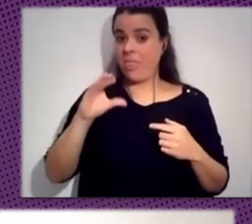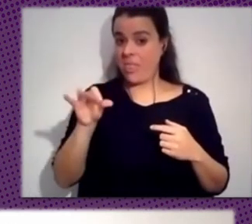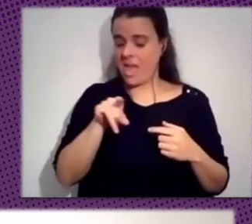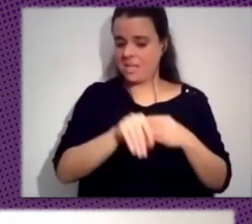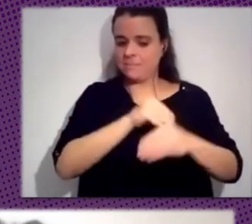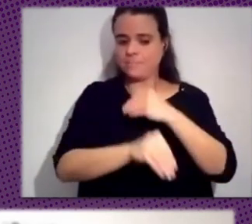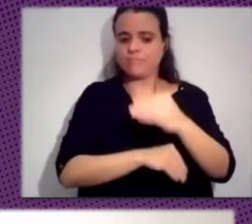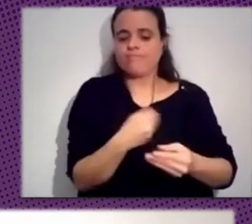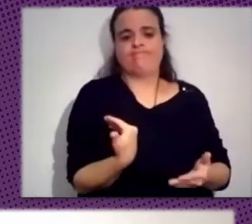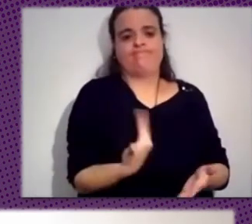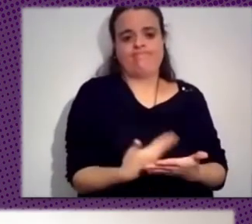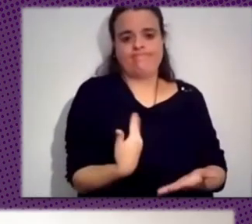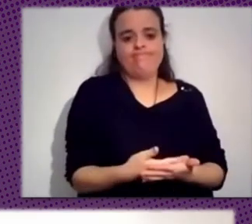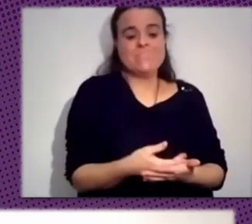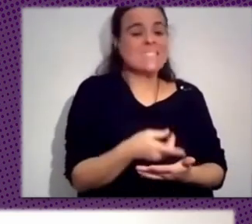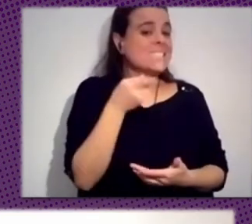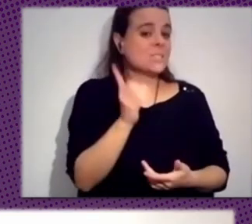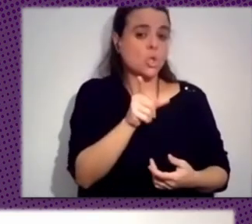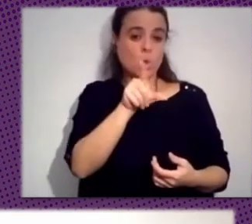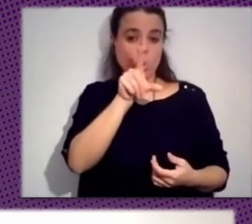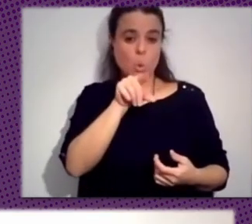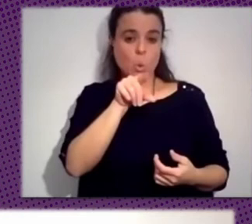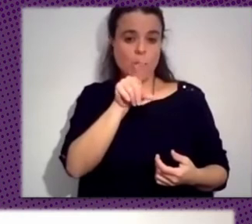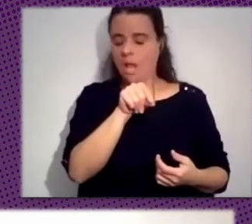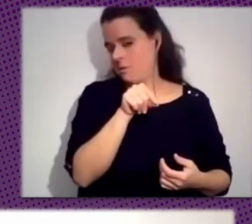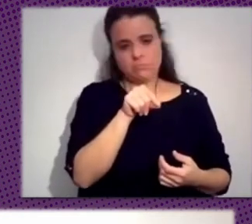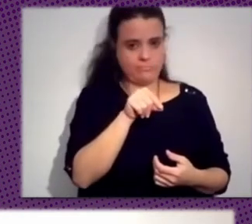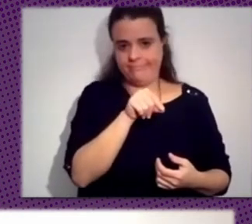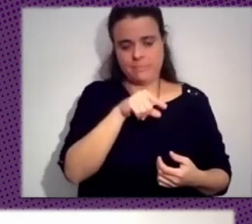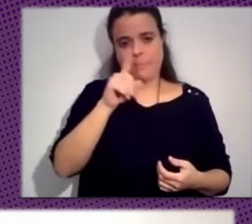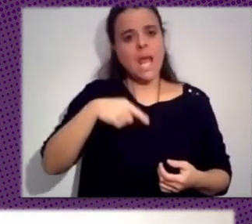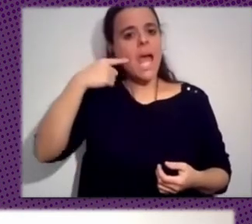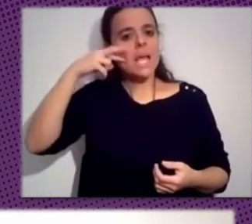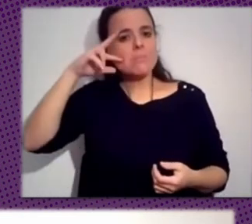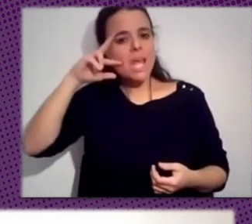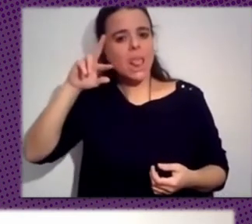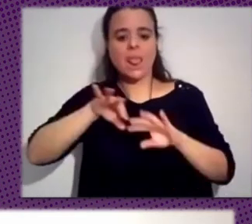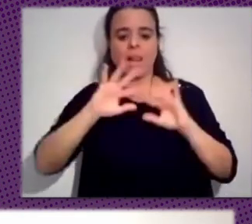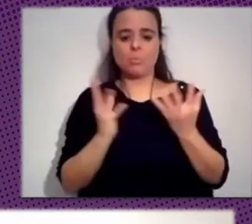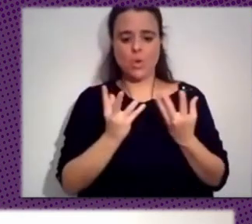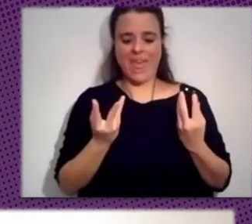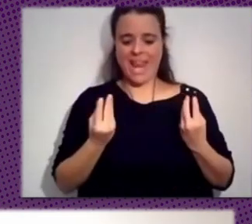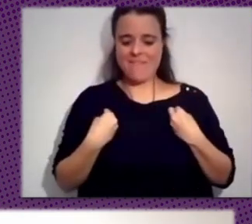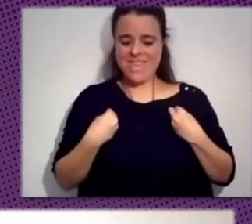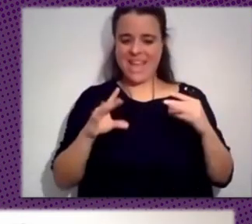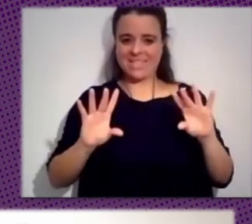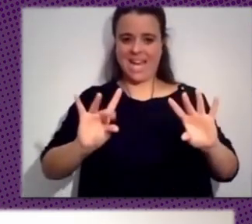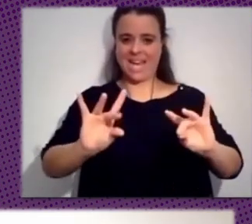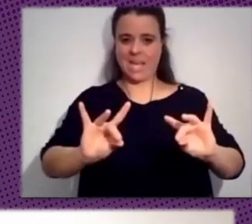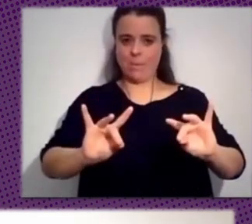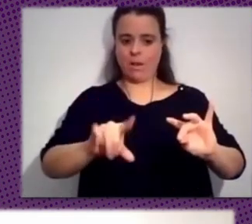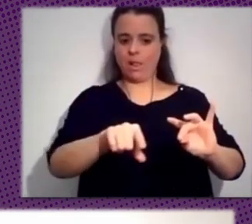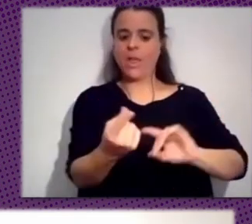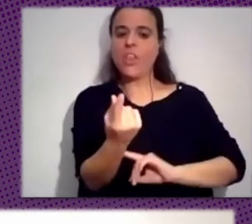las tendencias en Twitter, sino también toda esta experiencia desde el mundo de la vida, desde lo tangible, en donde hay dinero,